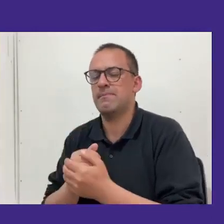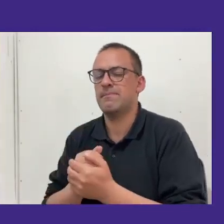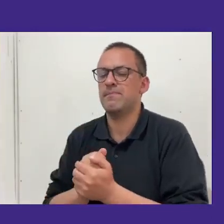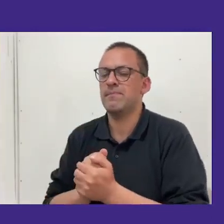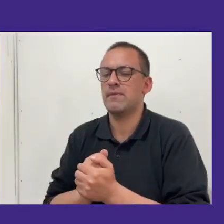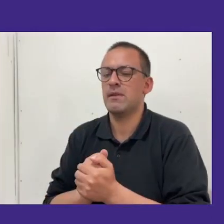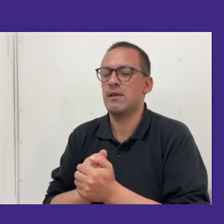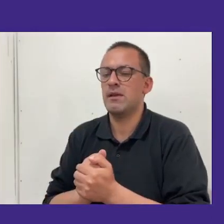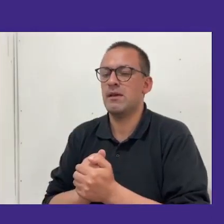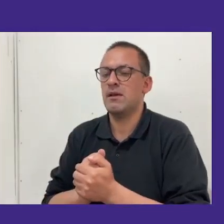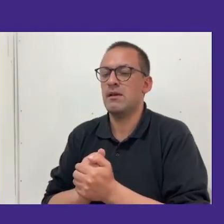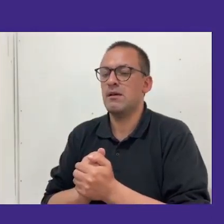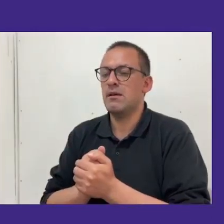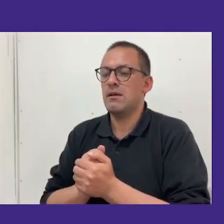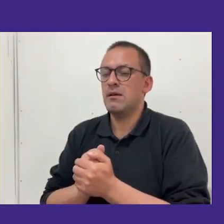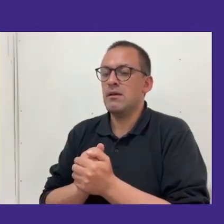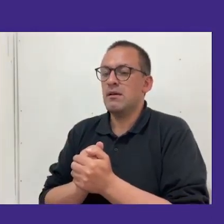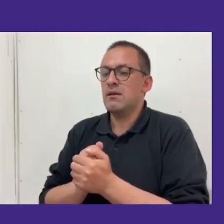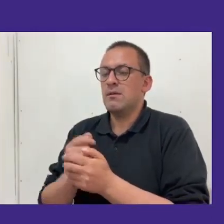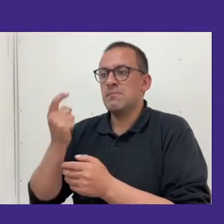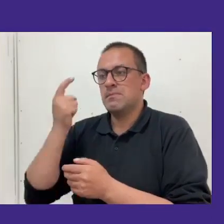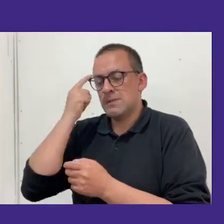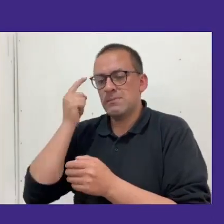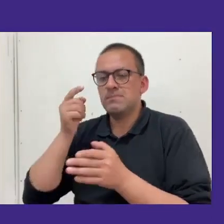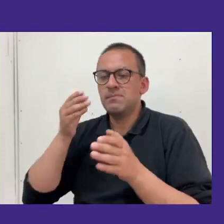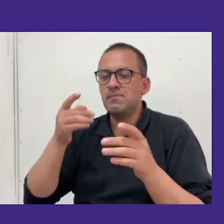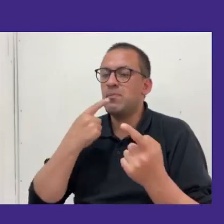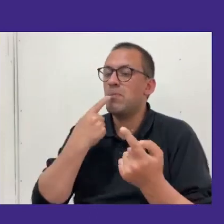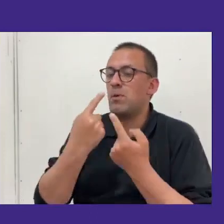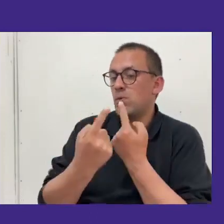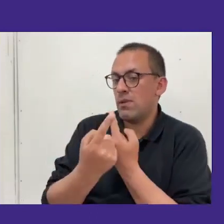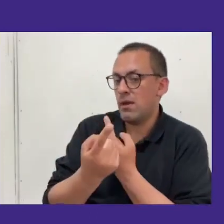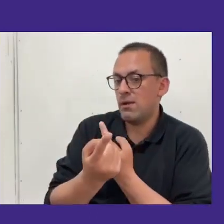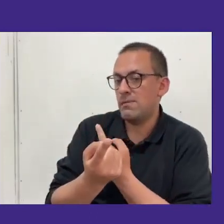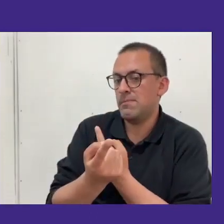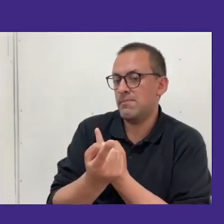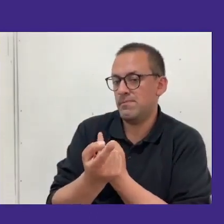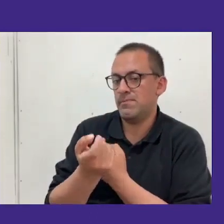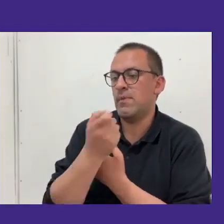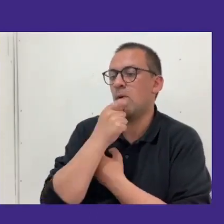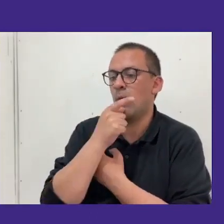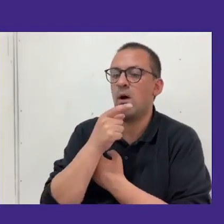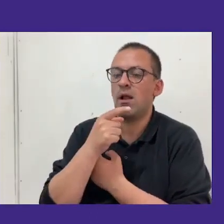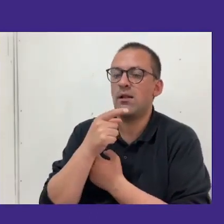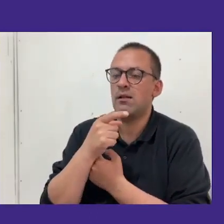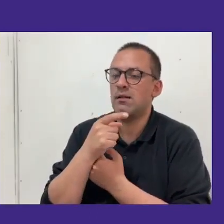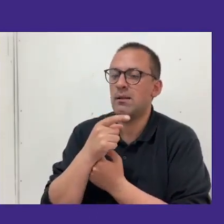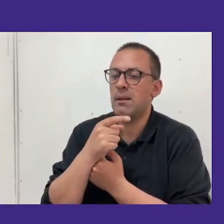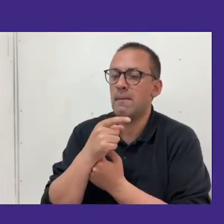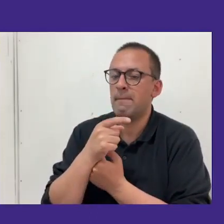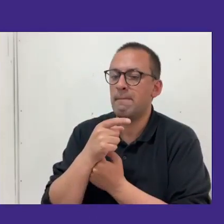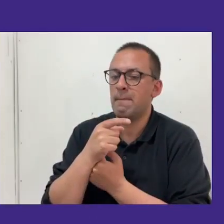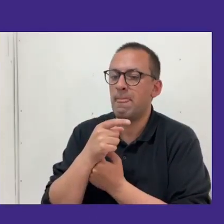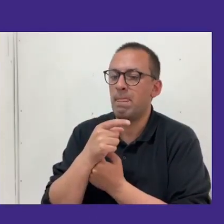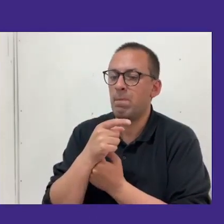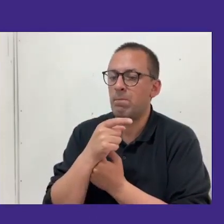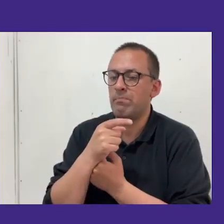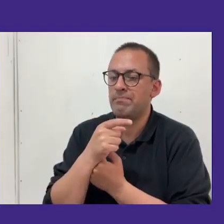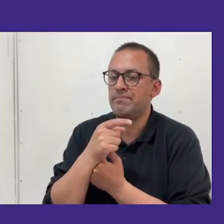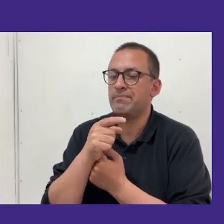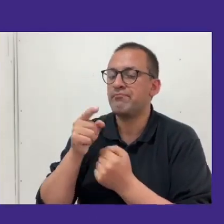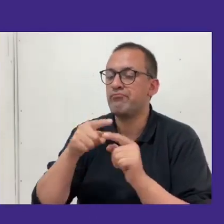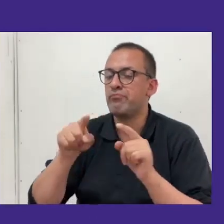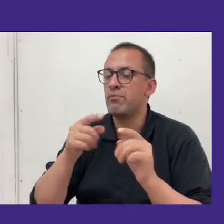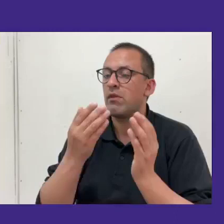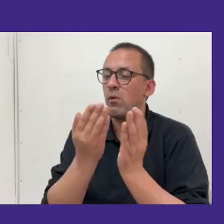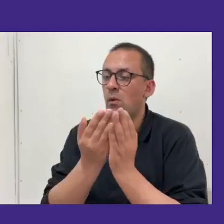la abordamos desde este punto de vista. Primero, preguntar cuál es la frecuencia de los encuestados